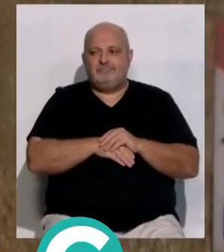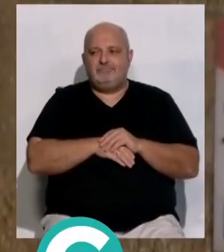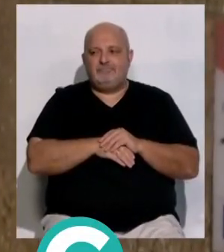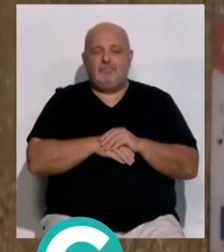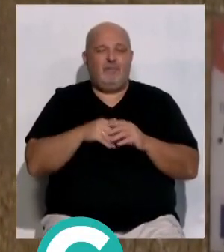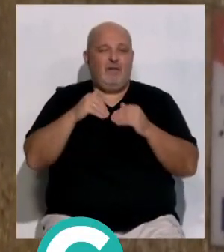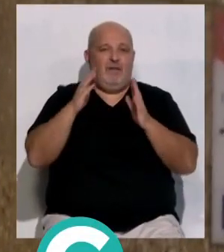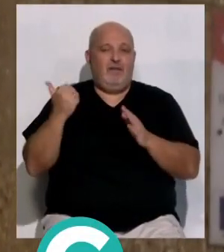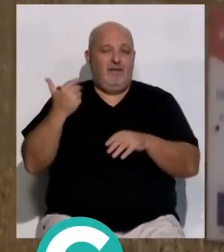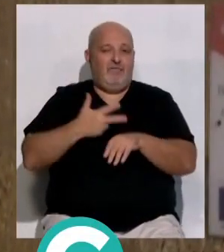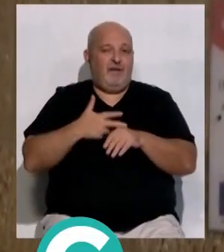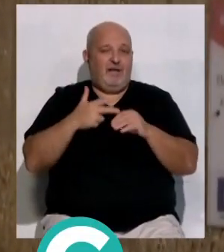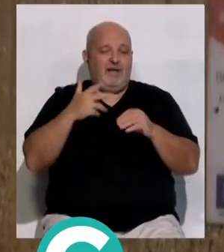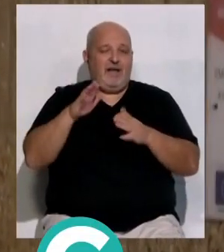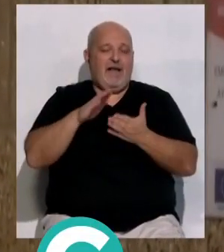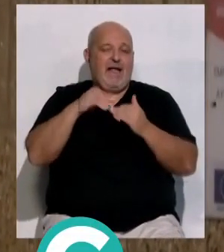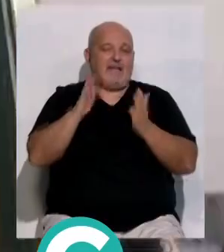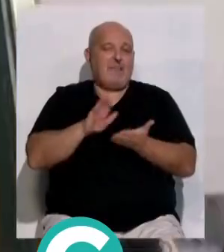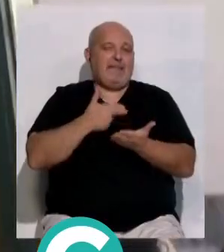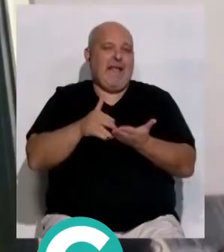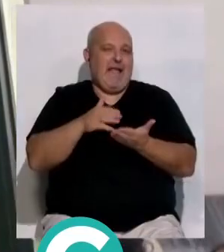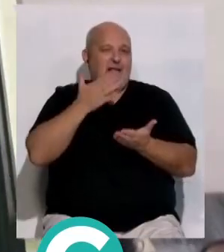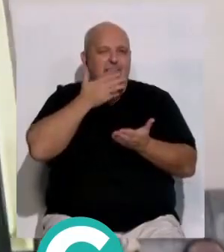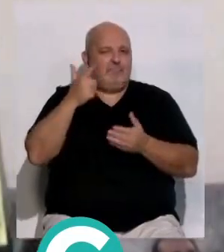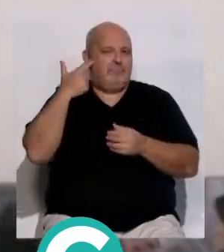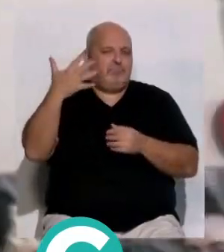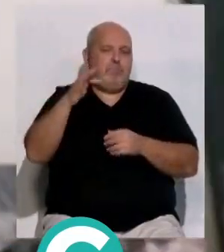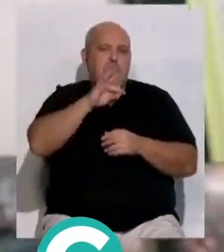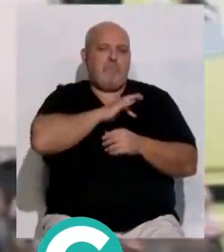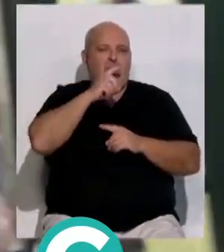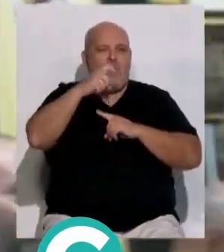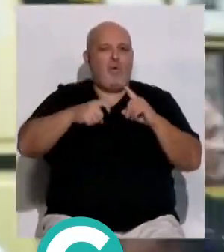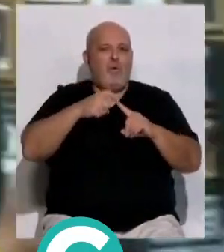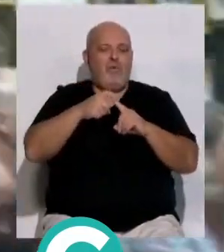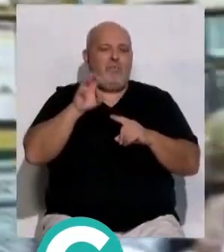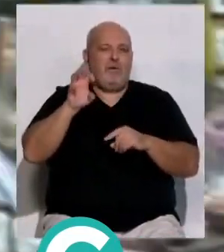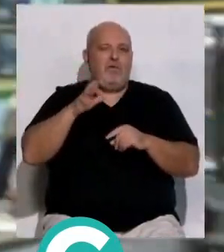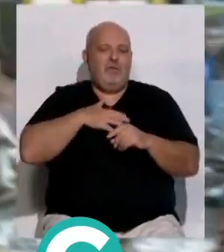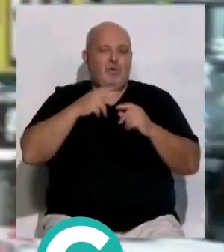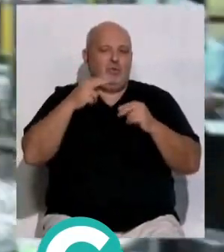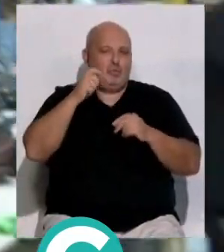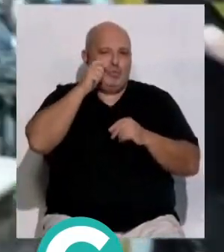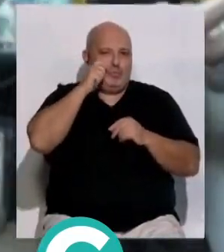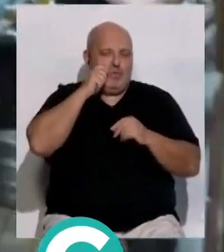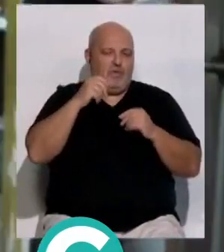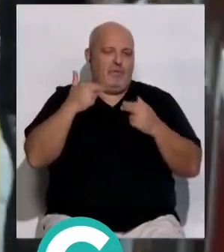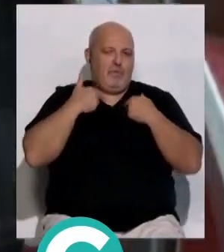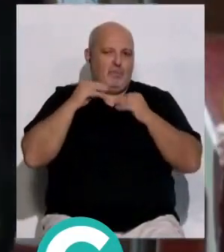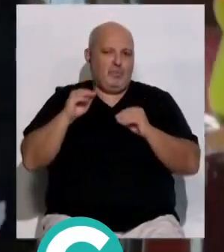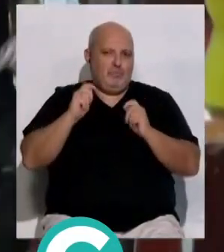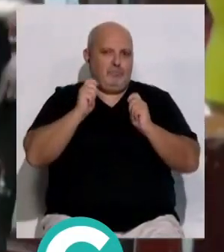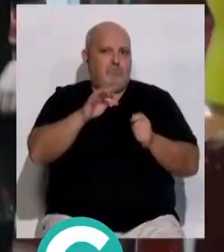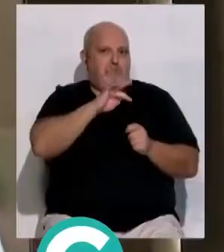La Taberna Casa Manteca ha sido reconocida con uno de los premios anuales del Patronato Provincial de Turismo de la Diputación.